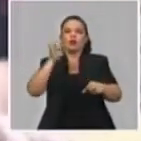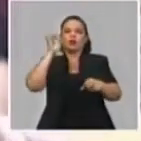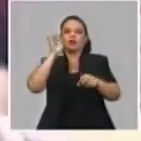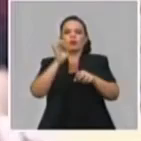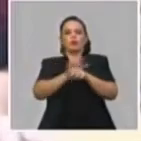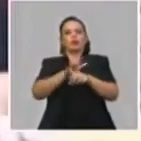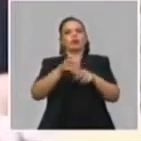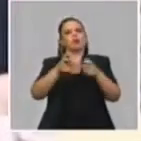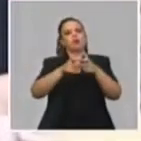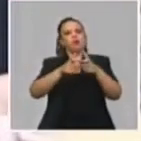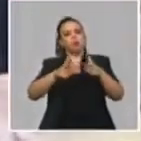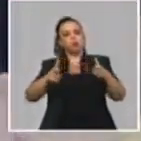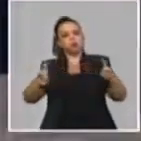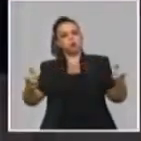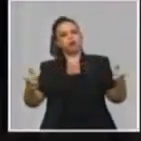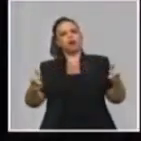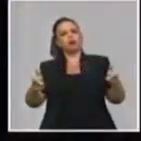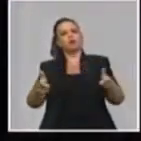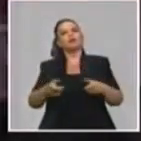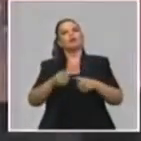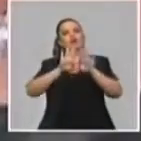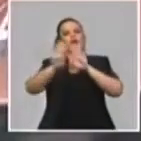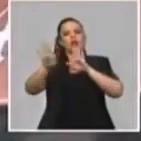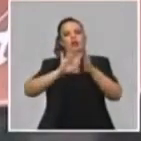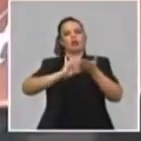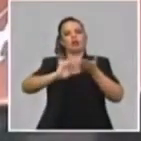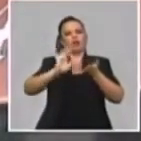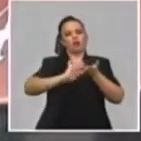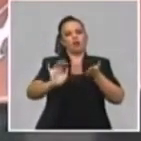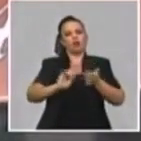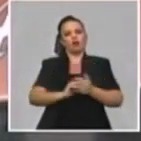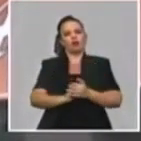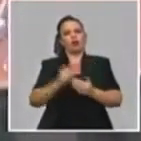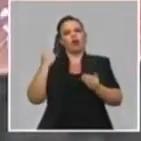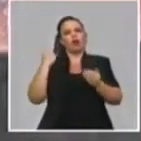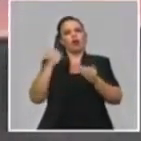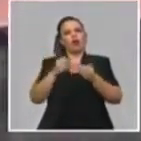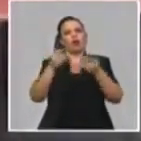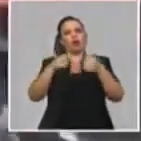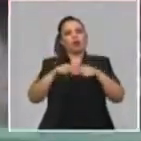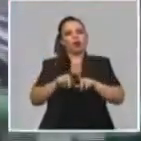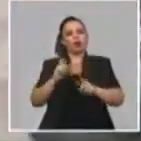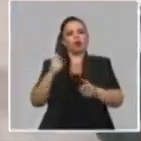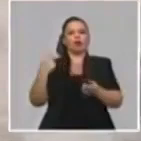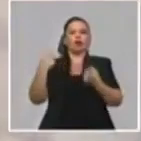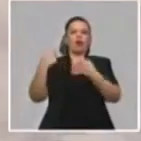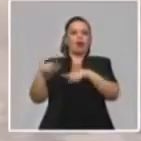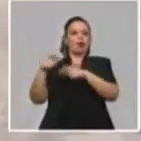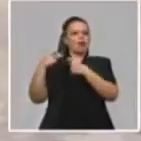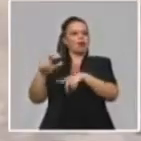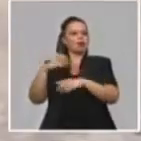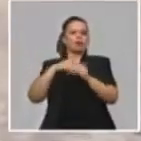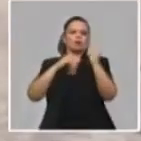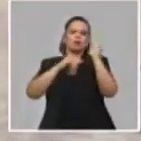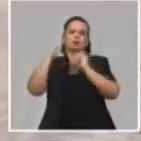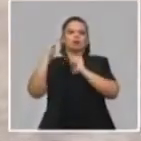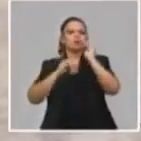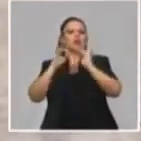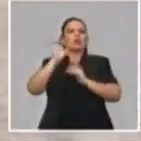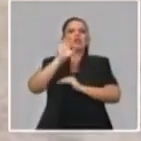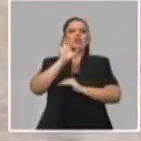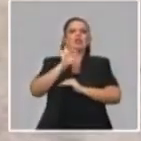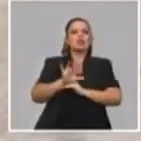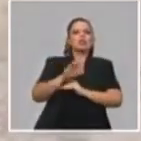bajo esta modalidad de tienda virtual. Las ventas hasta el momento se venían comportando con un promedio de 15 órdenes